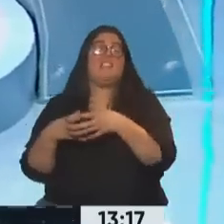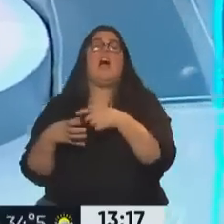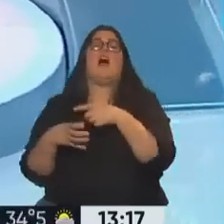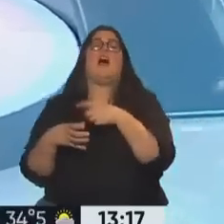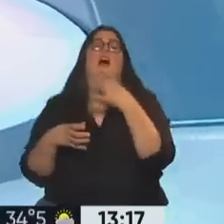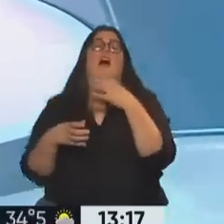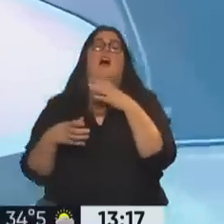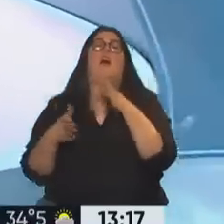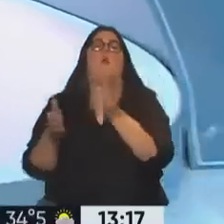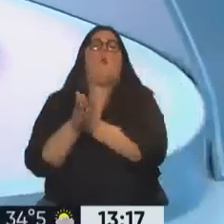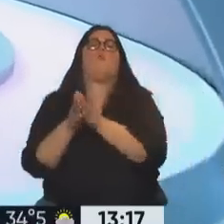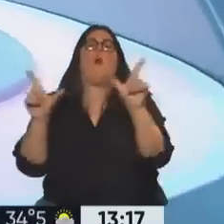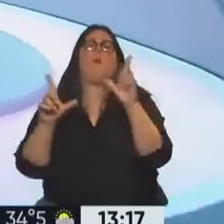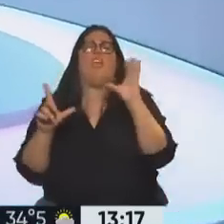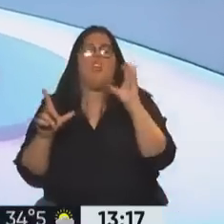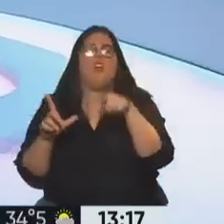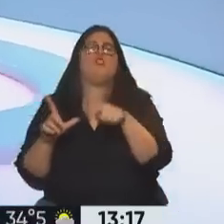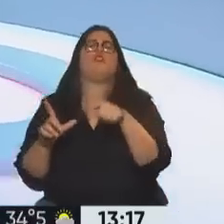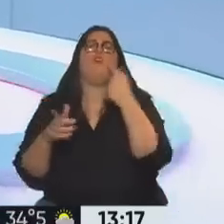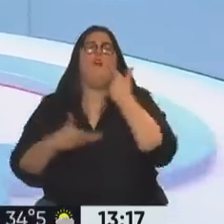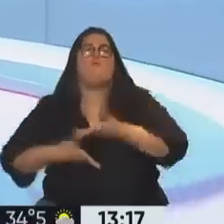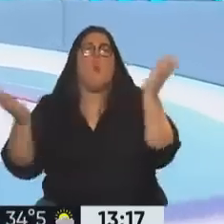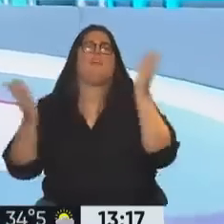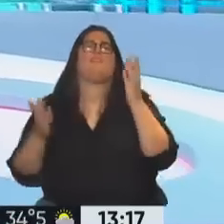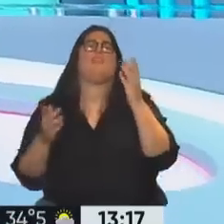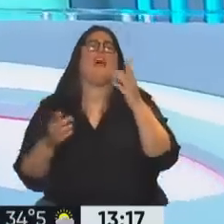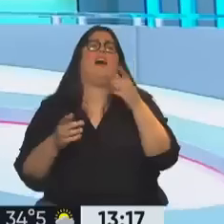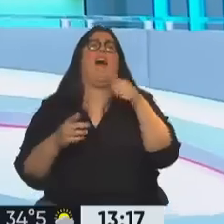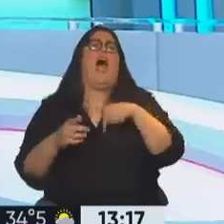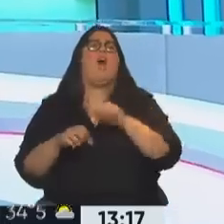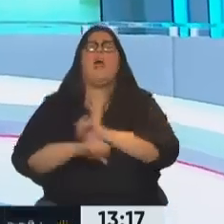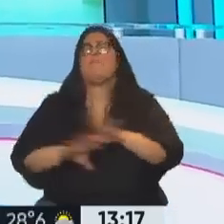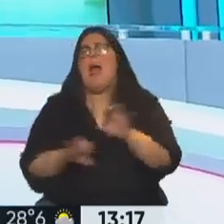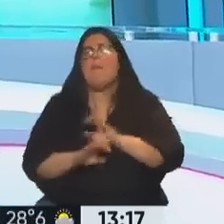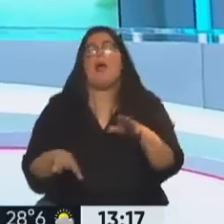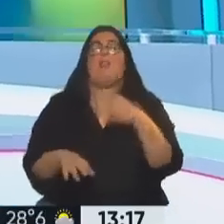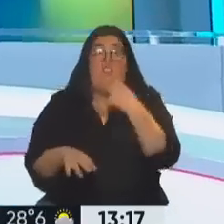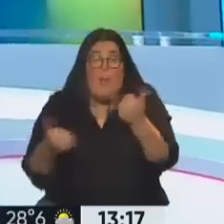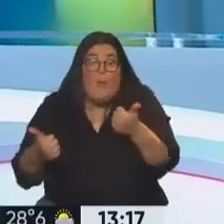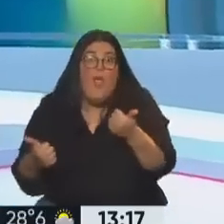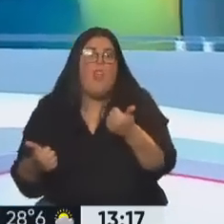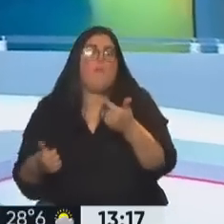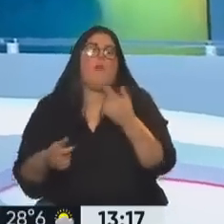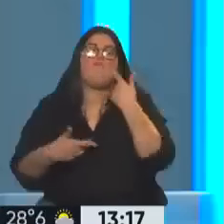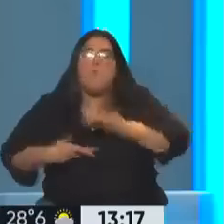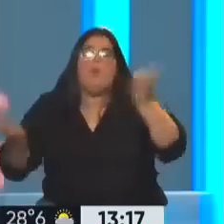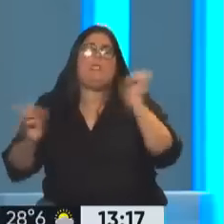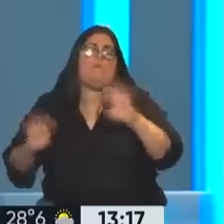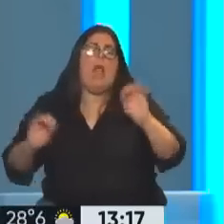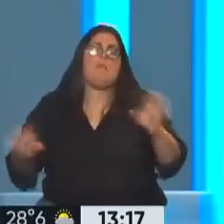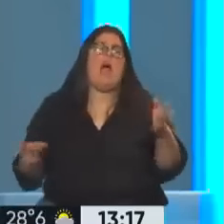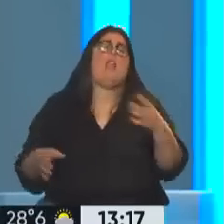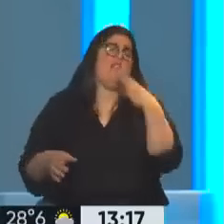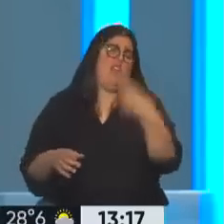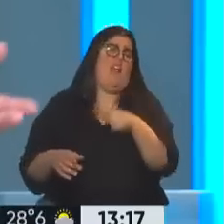que quieren hacer creer a la gente que cuando estaban bien es que estábamos mal. Y ahora que estamos mal es que estamos bien. Gracias a Dios, se puede engañar un